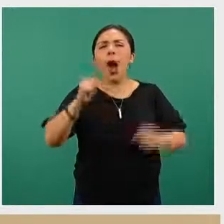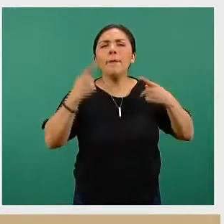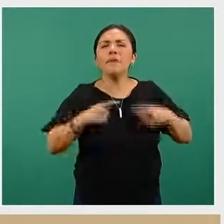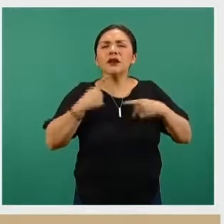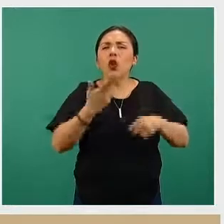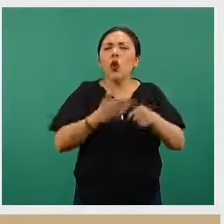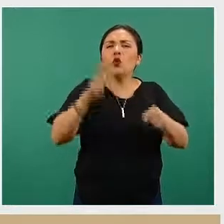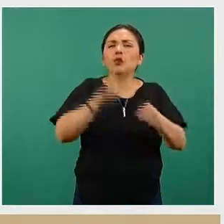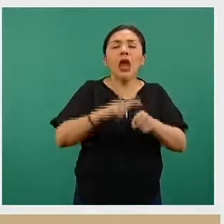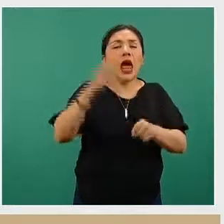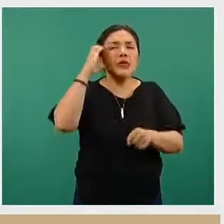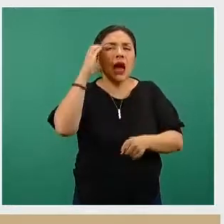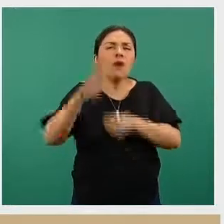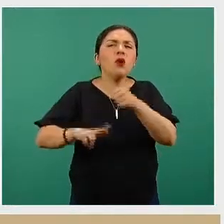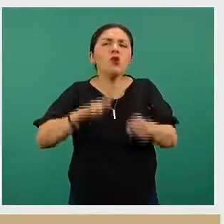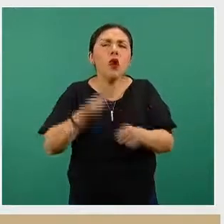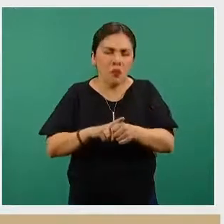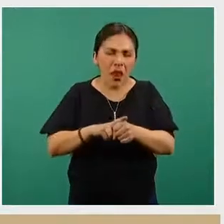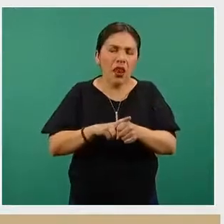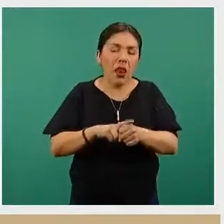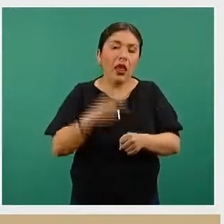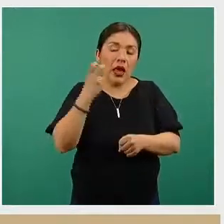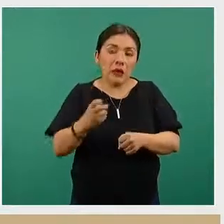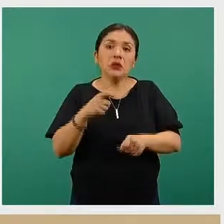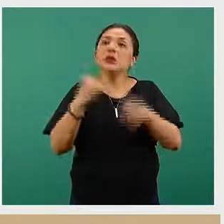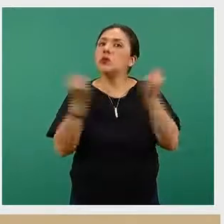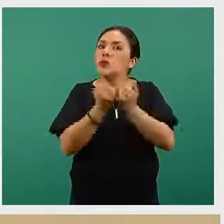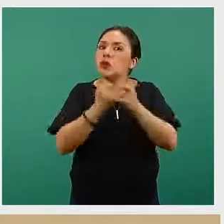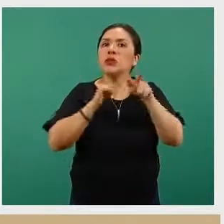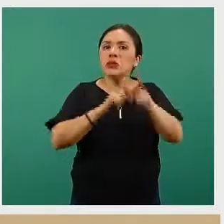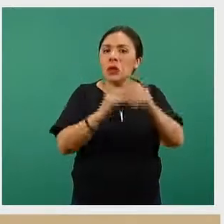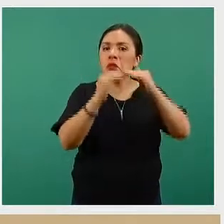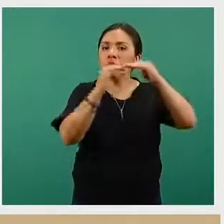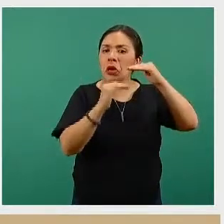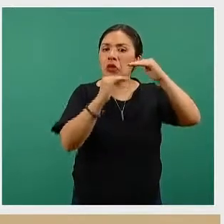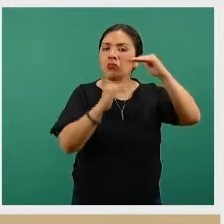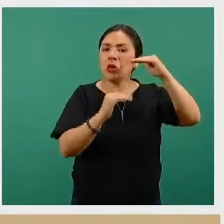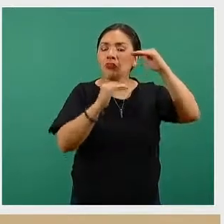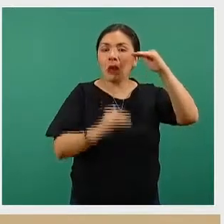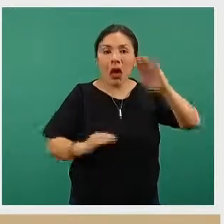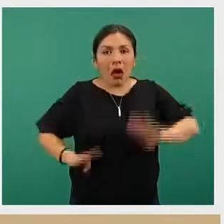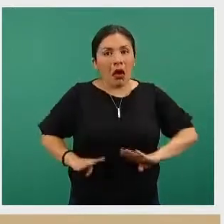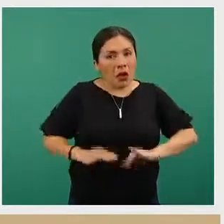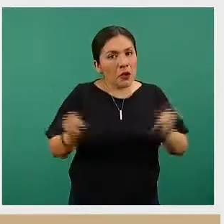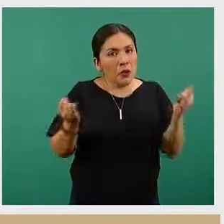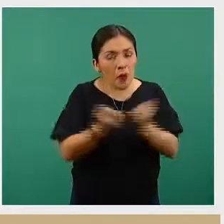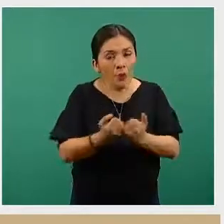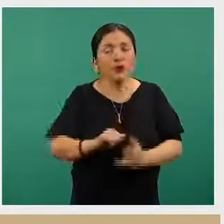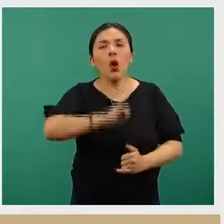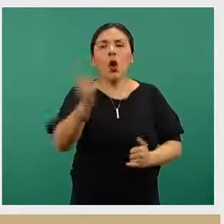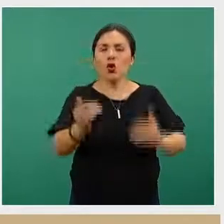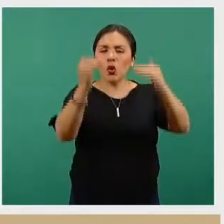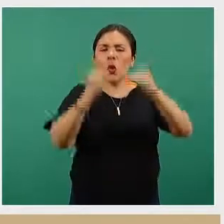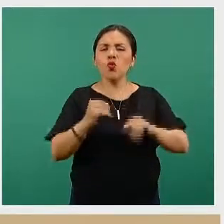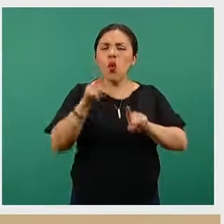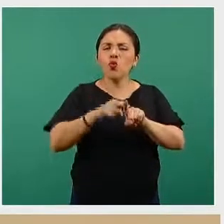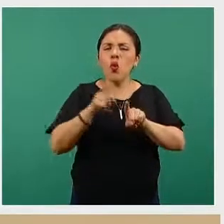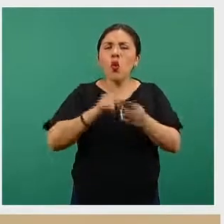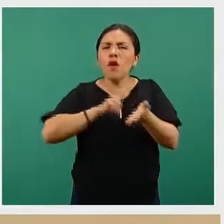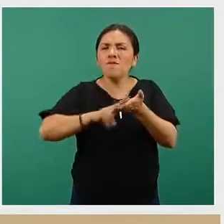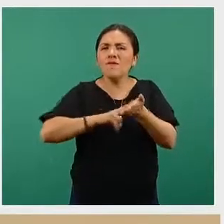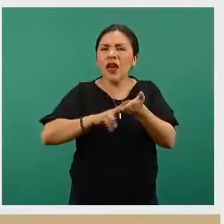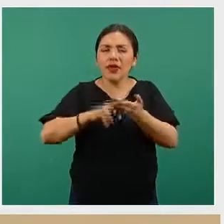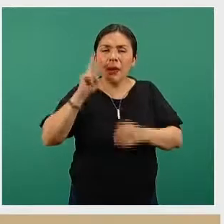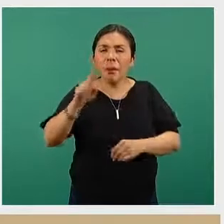hospitalizadas en camas generales, que también sigue manteniendo tendencia a la baja. Y en la tonalidad verde,